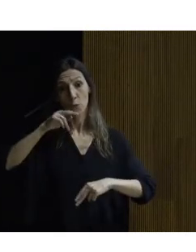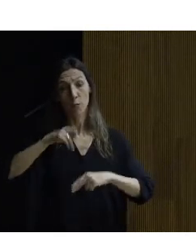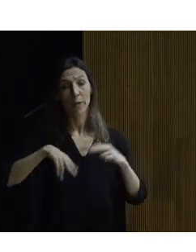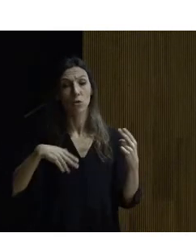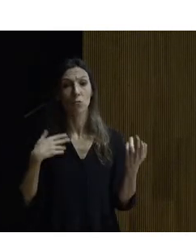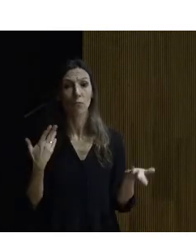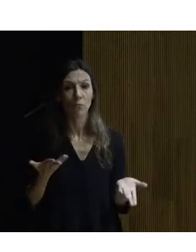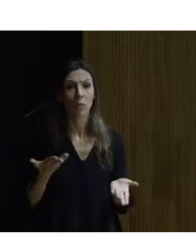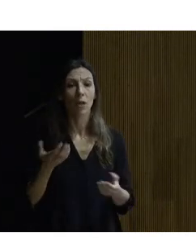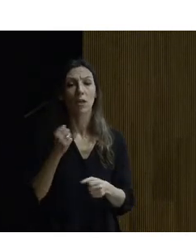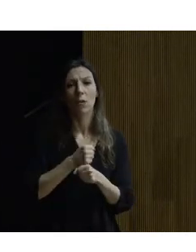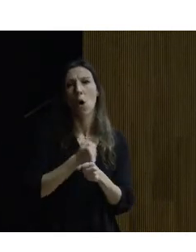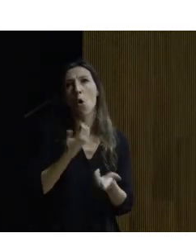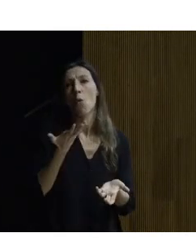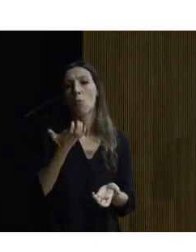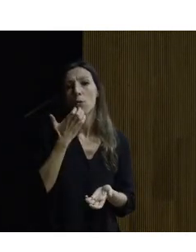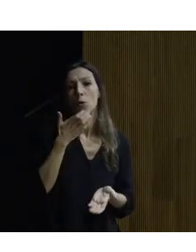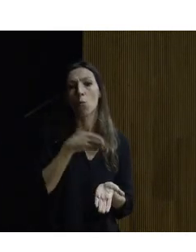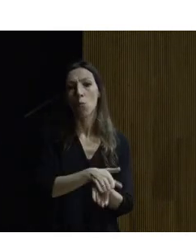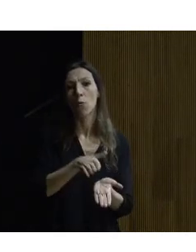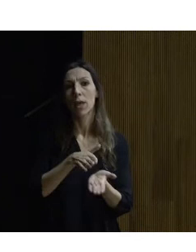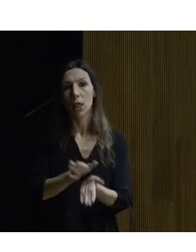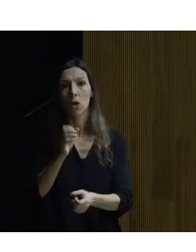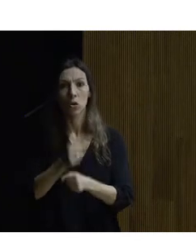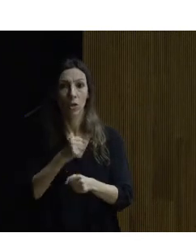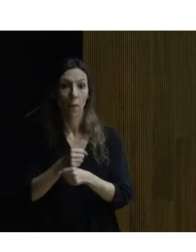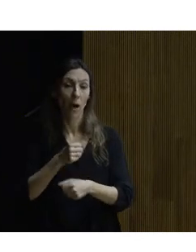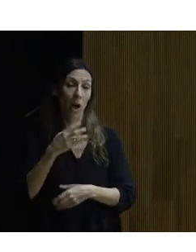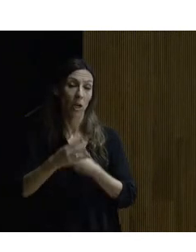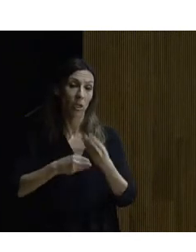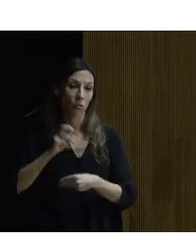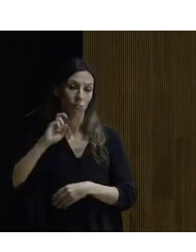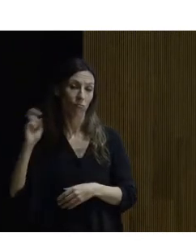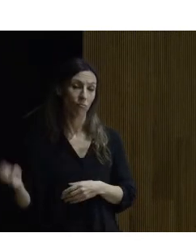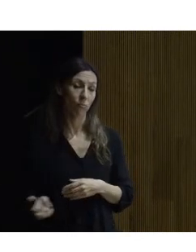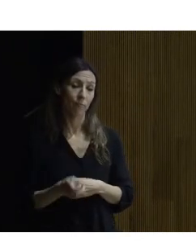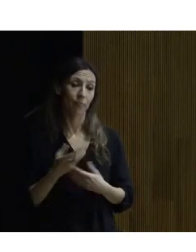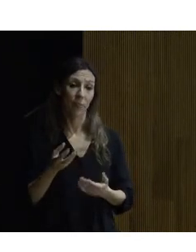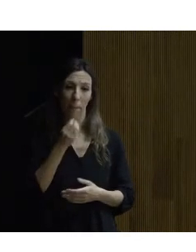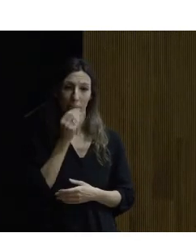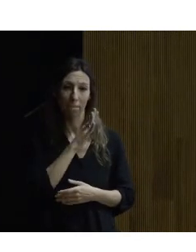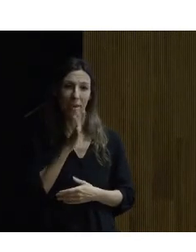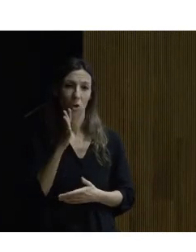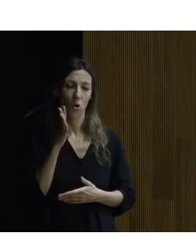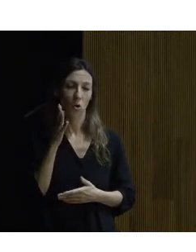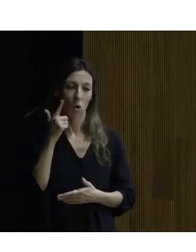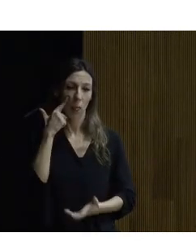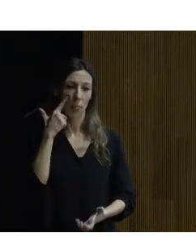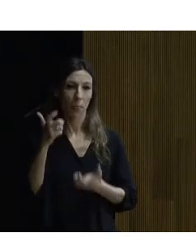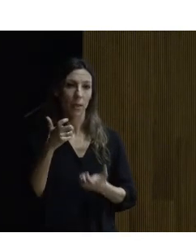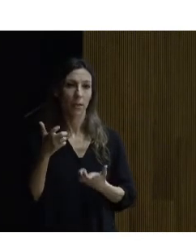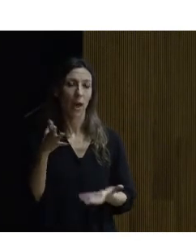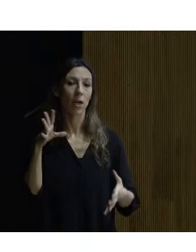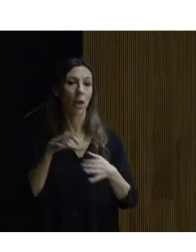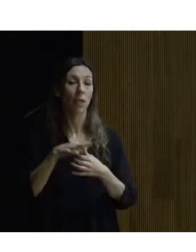bueno tiene multitud de publicaciones y de trabajos realizados pero bueno vamos a destacar las que tienen que ver más con esta jornada de hoy en relación al